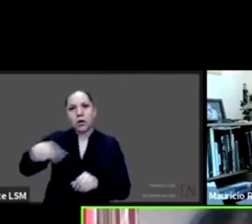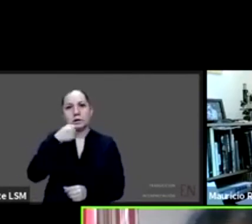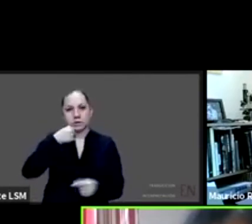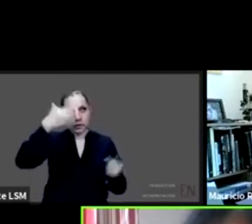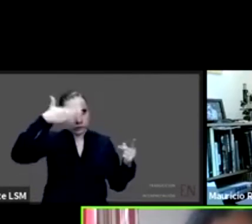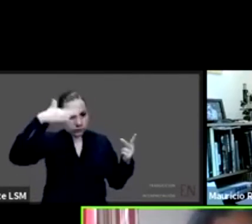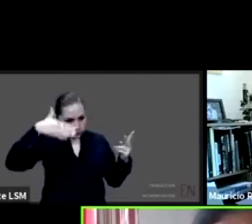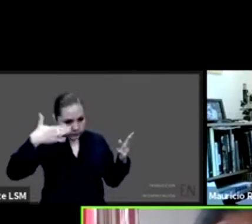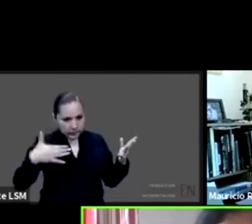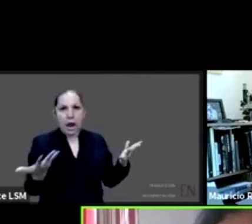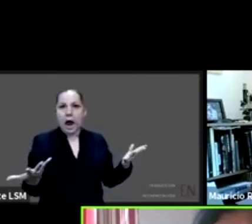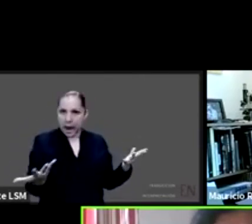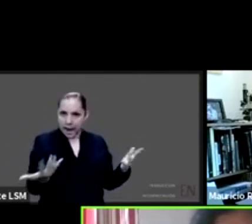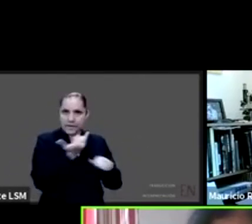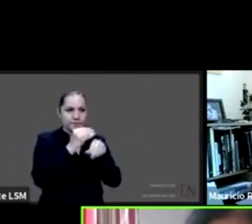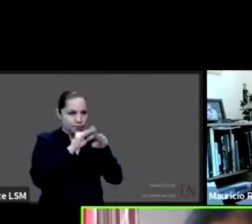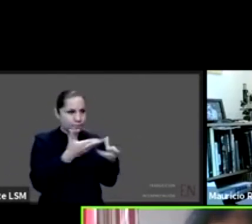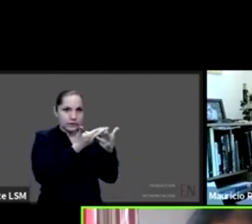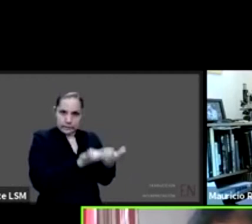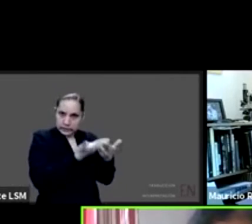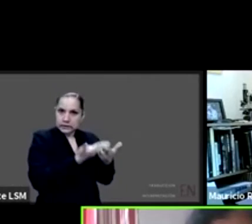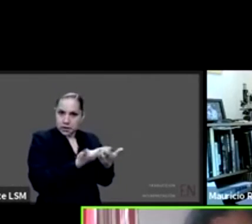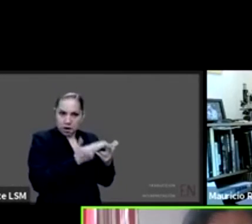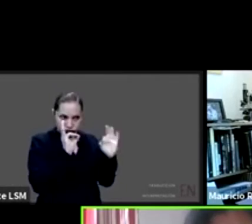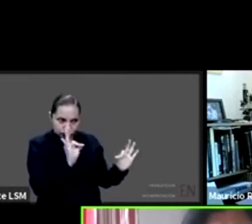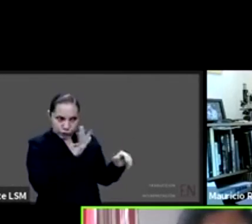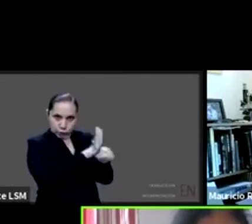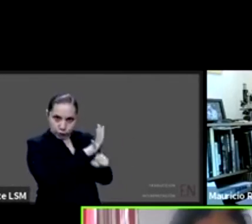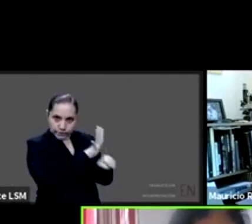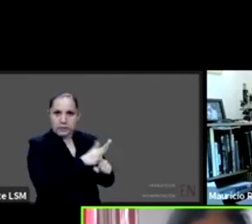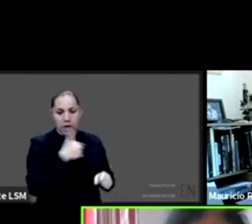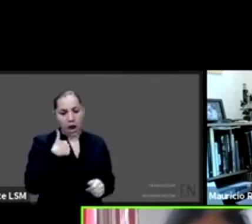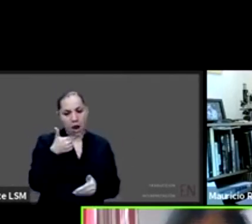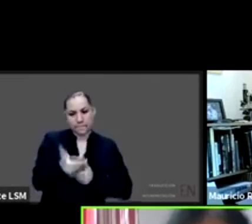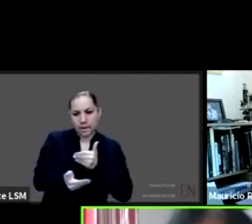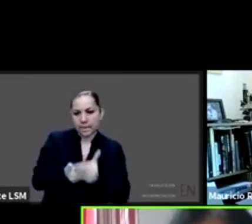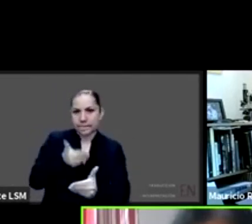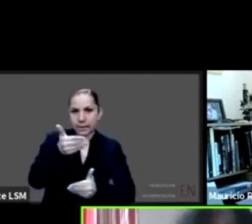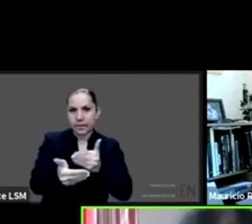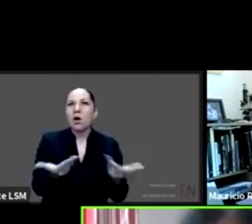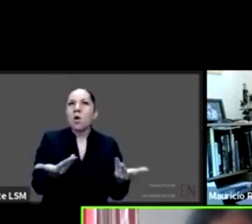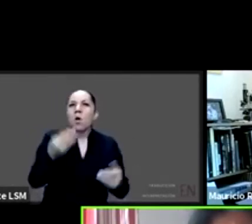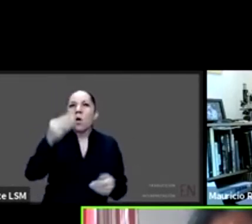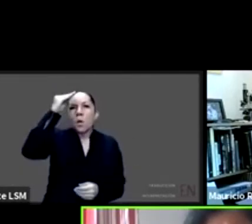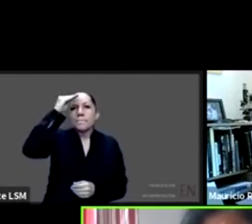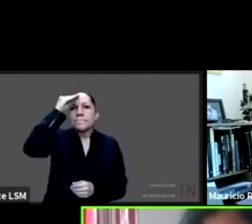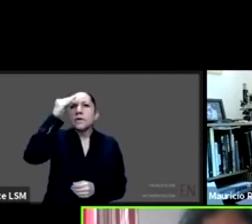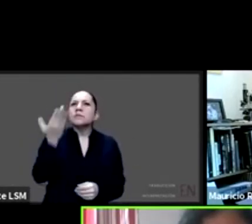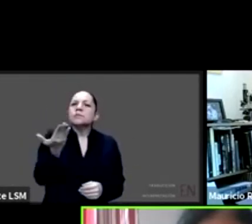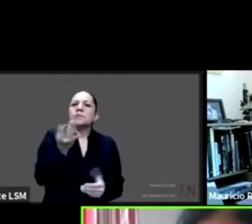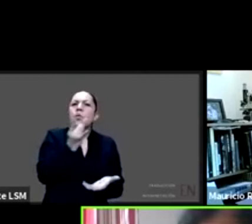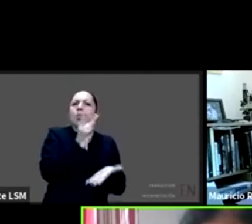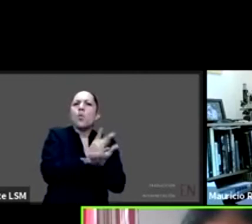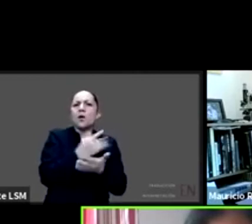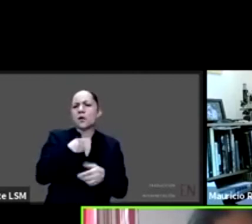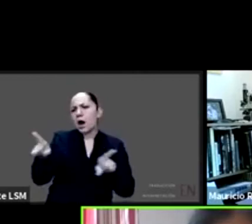crítica, ¿no? Y si no nada más es un acompañamiento de tipo emocional, ¿no? Es